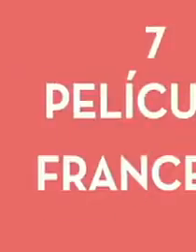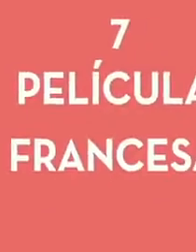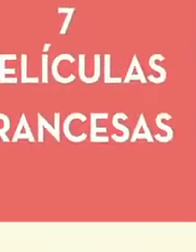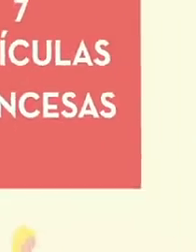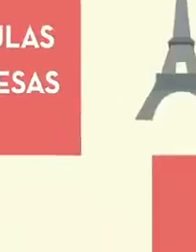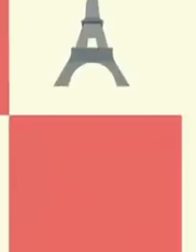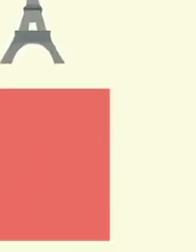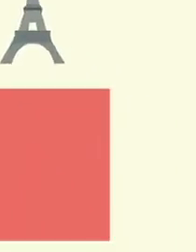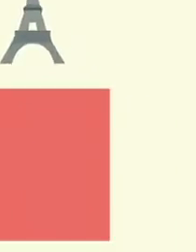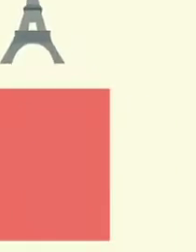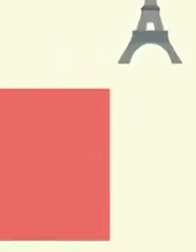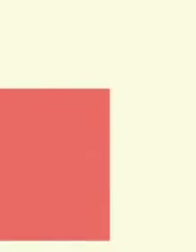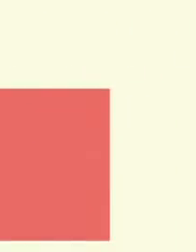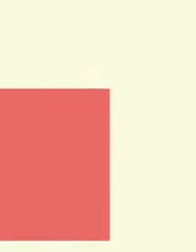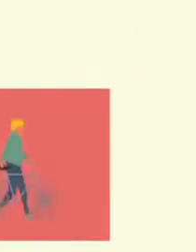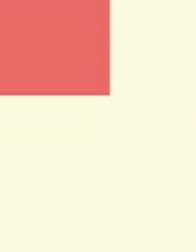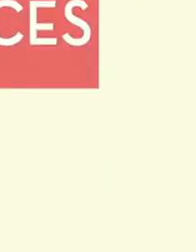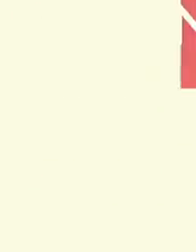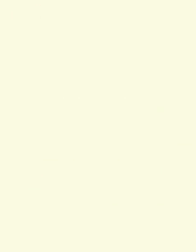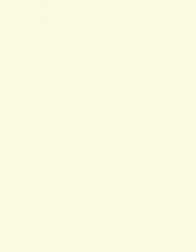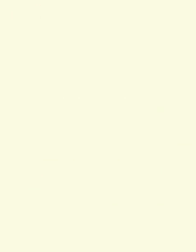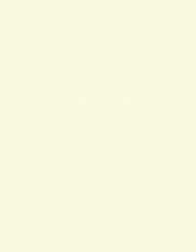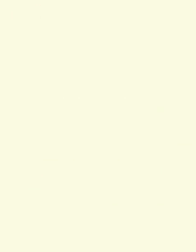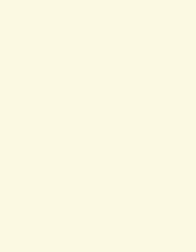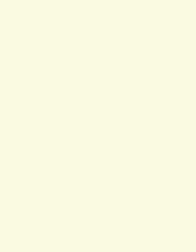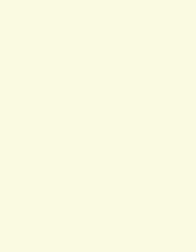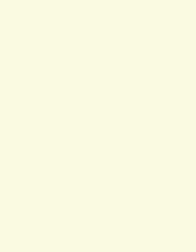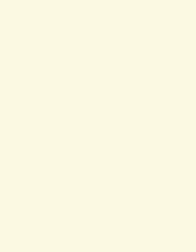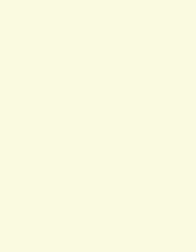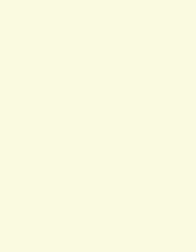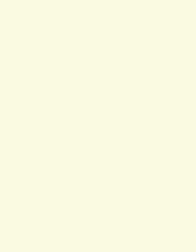Búscanos en nuestra página web, Facebook y Twitter.